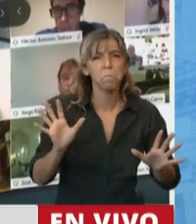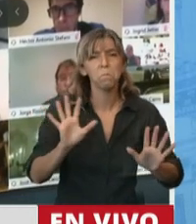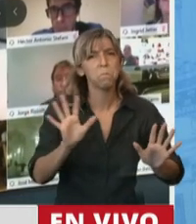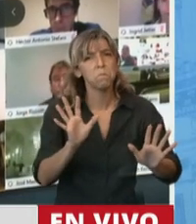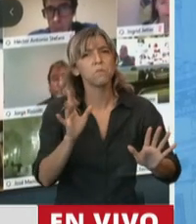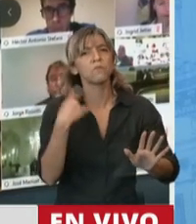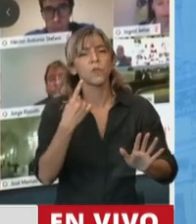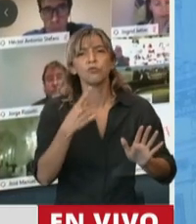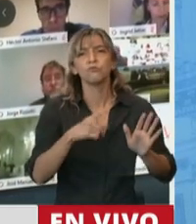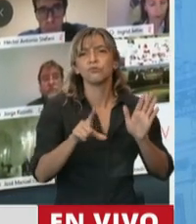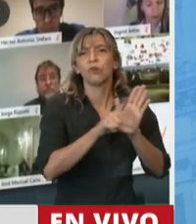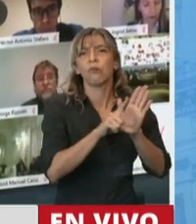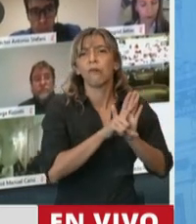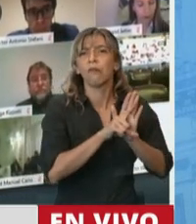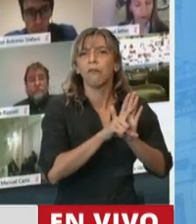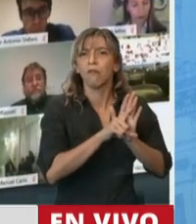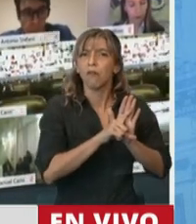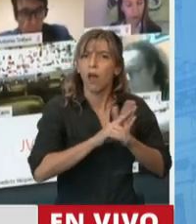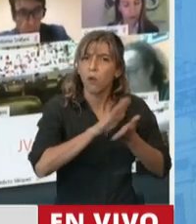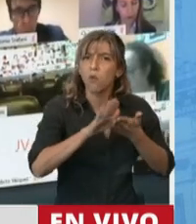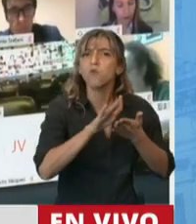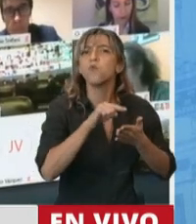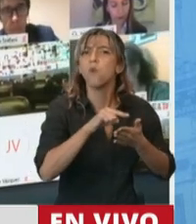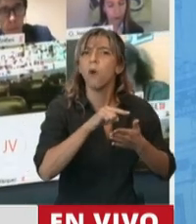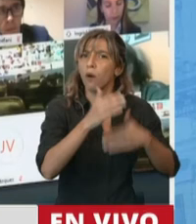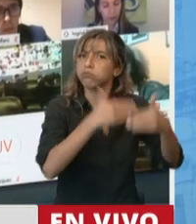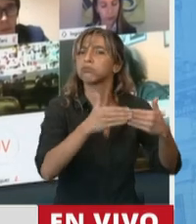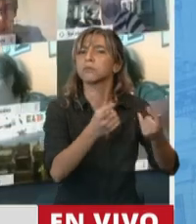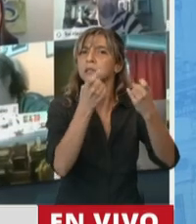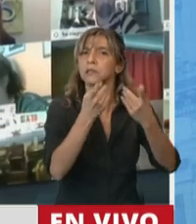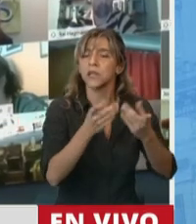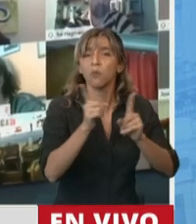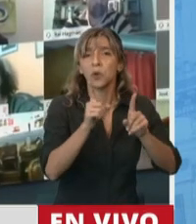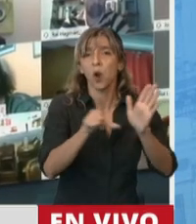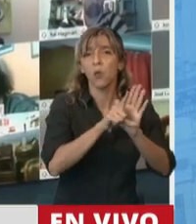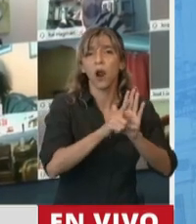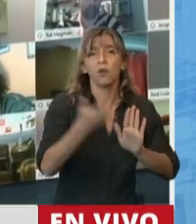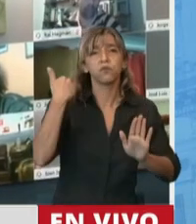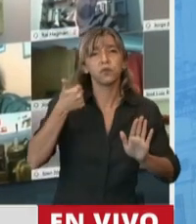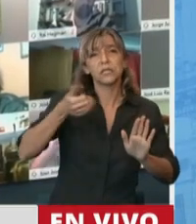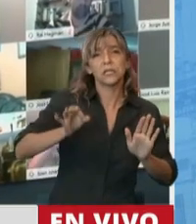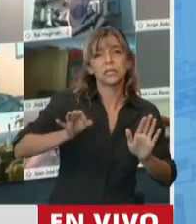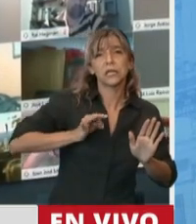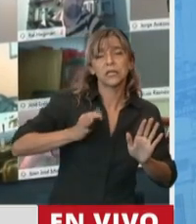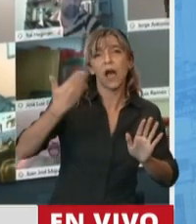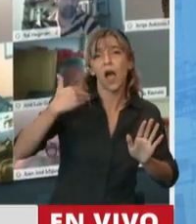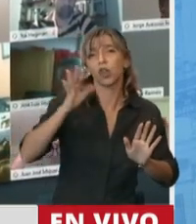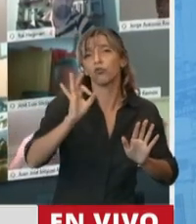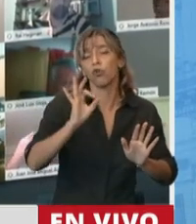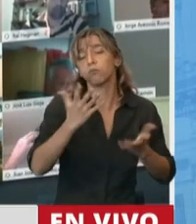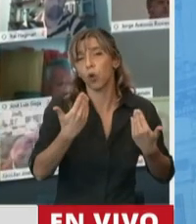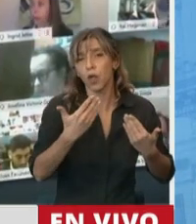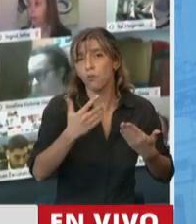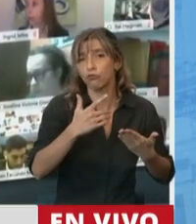y dejando atrás legislación que tiene 60 o 70 años. Y ahora sí, en términos, presidente, el diputado, Gutiérrez, Carlos